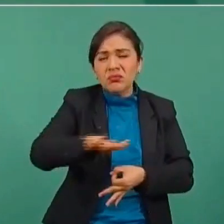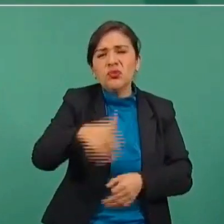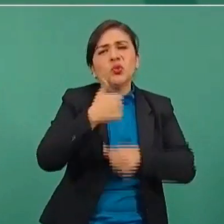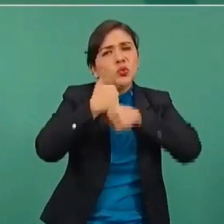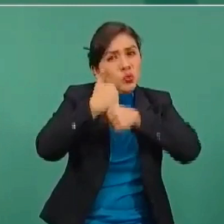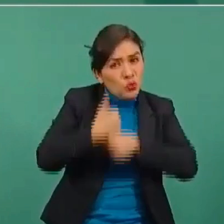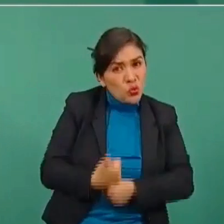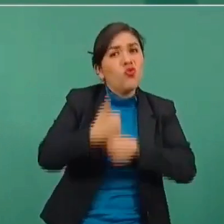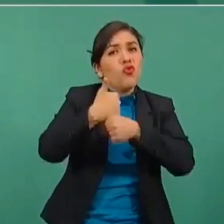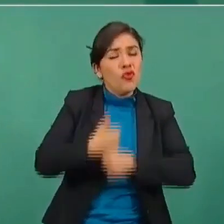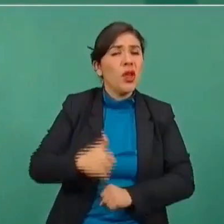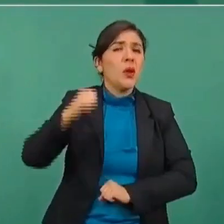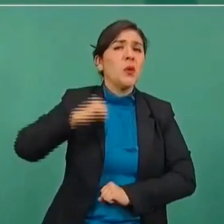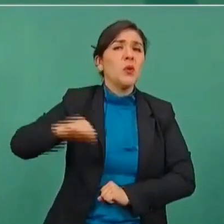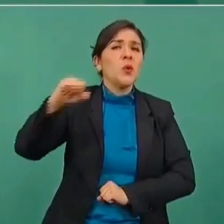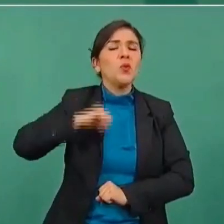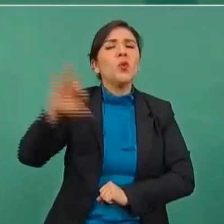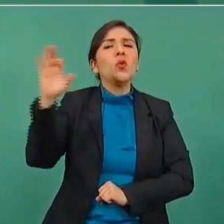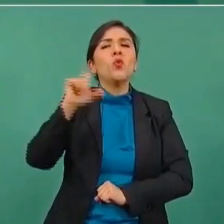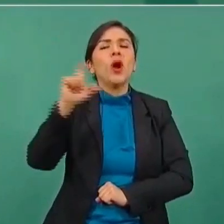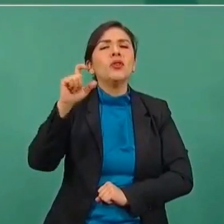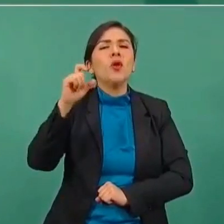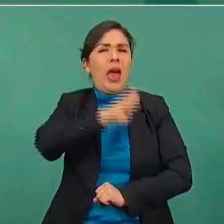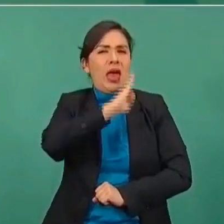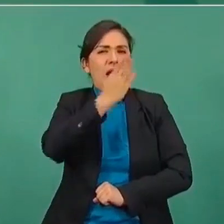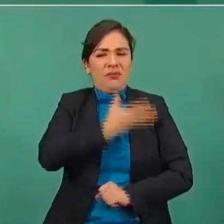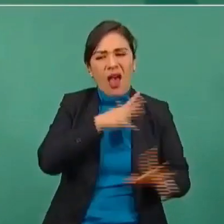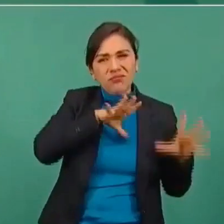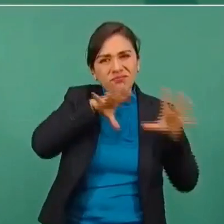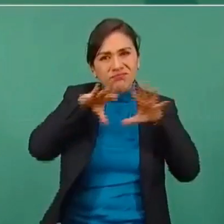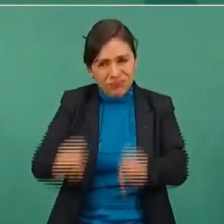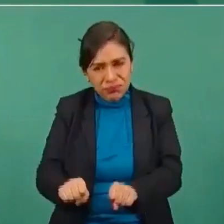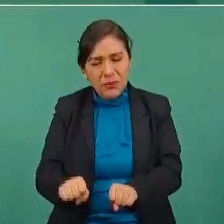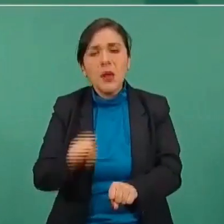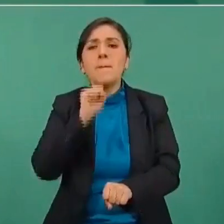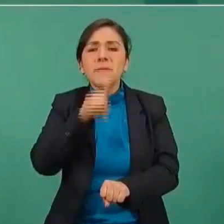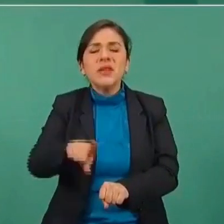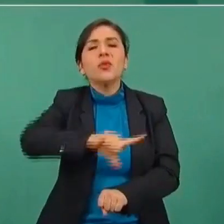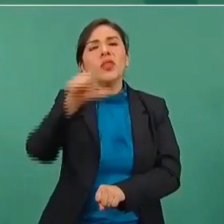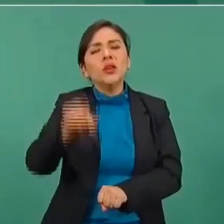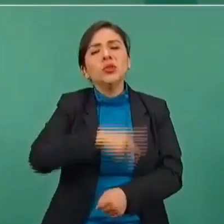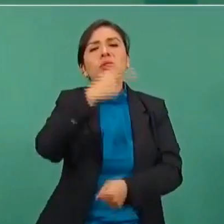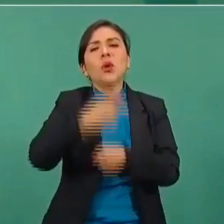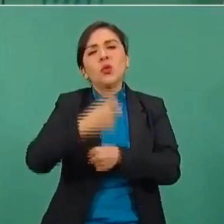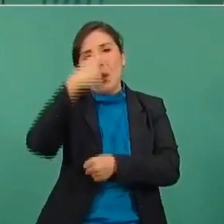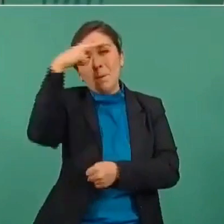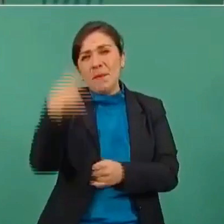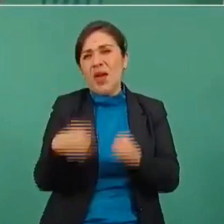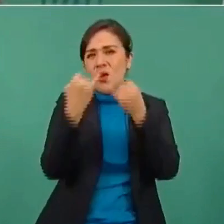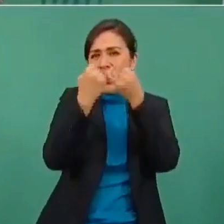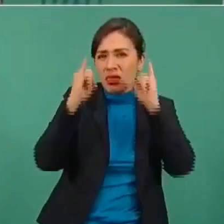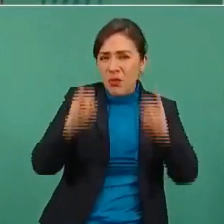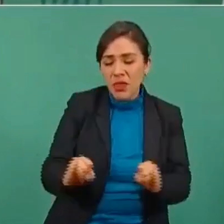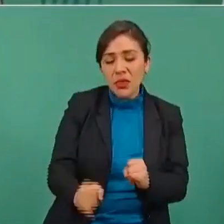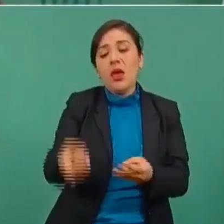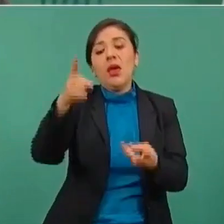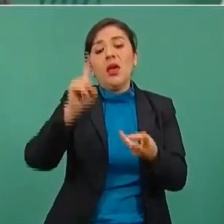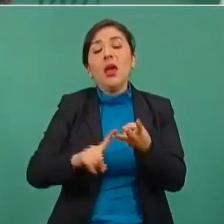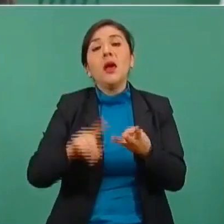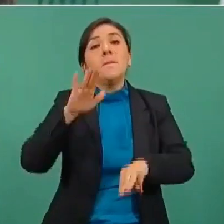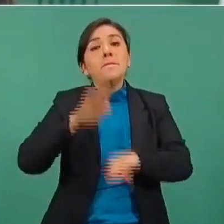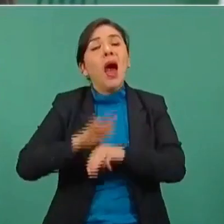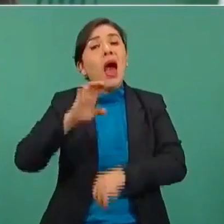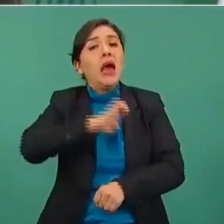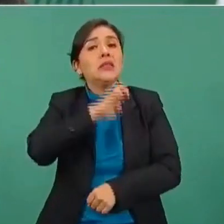represión durante la colonia y en el México independiente y en especial durante el porfiriato,